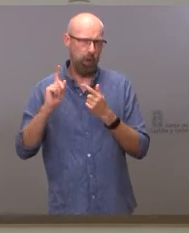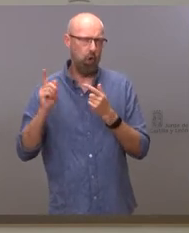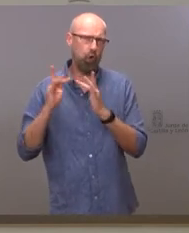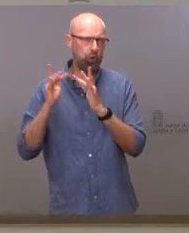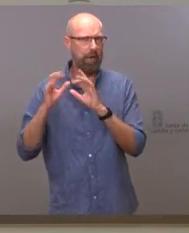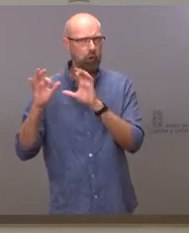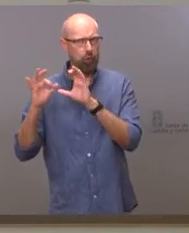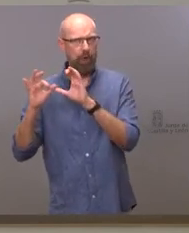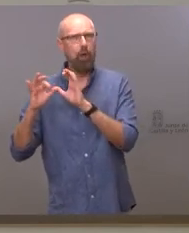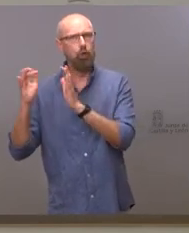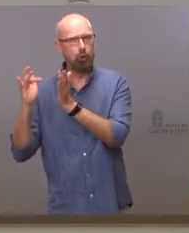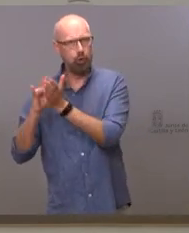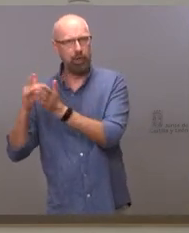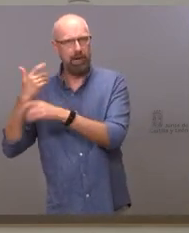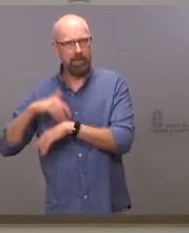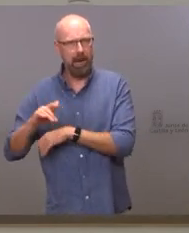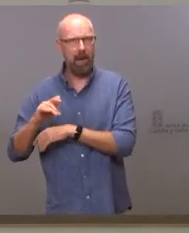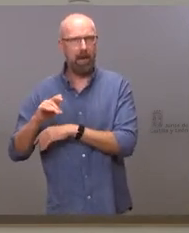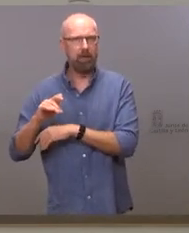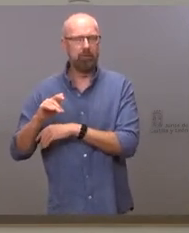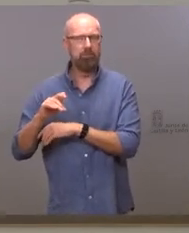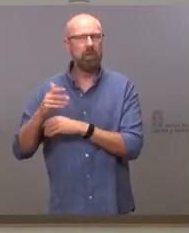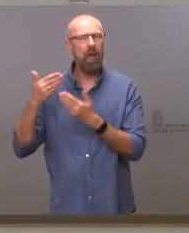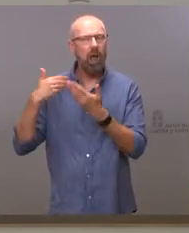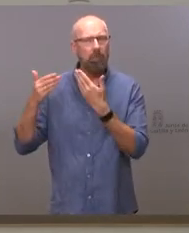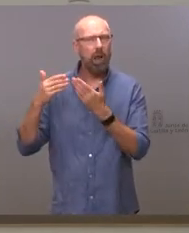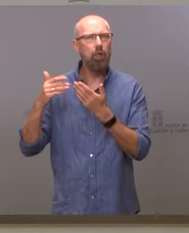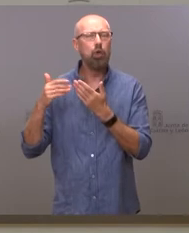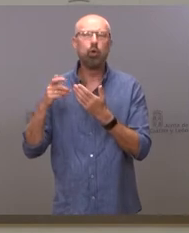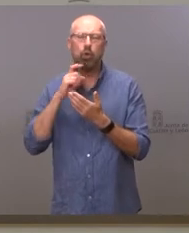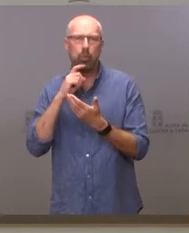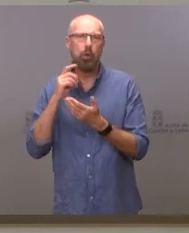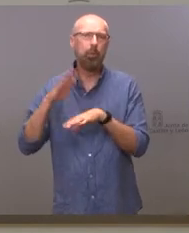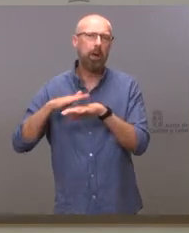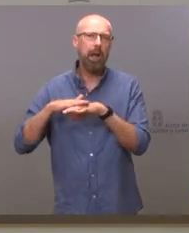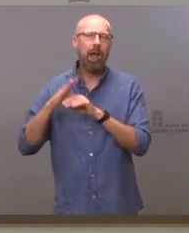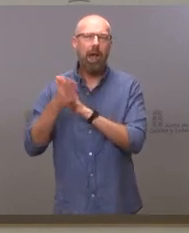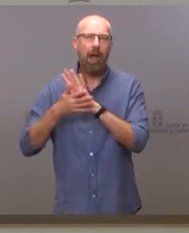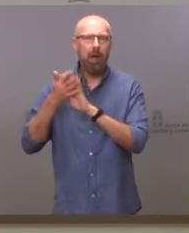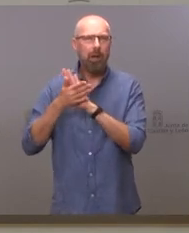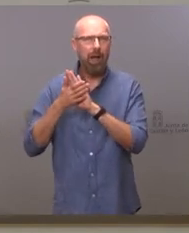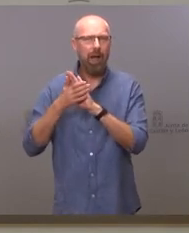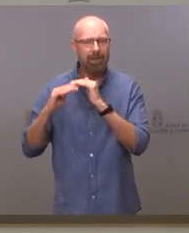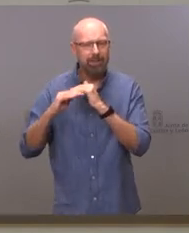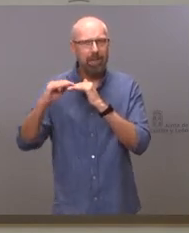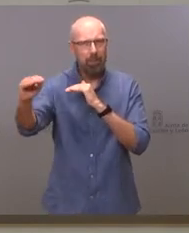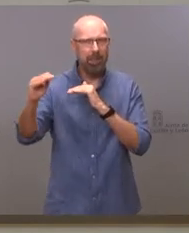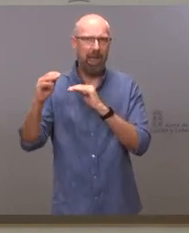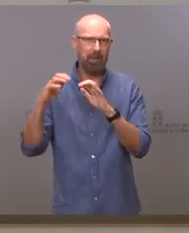en qué clima se han producido esas primeras conversaciones si van encaminadas a la estabilidad parlamentaria que ustedes necesitan